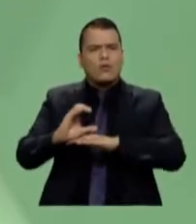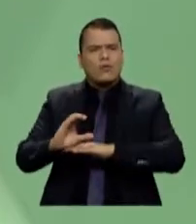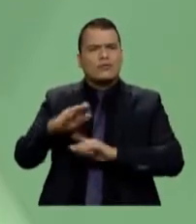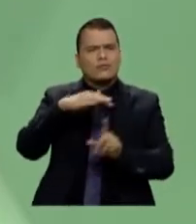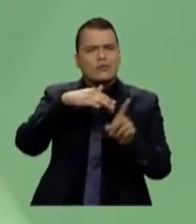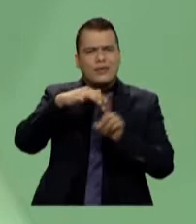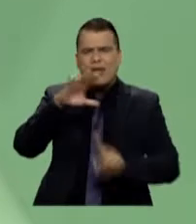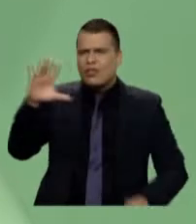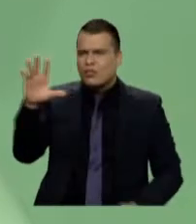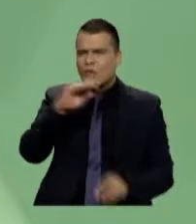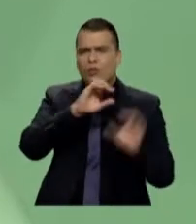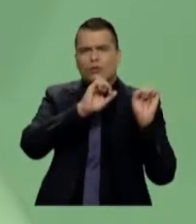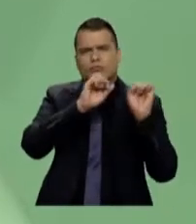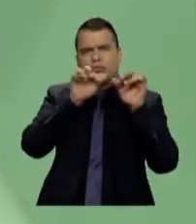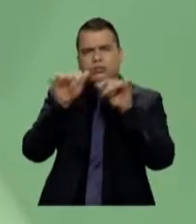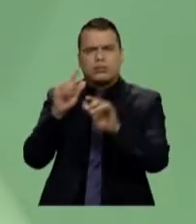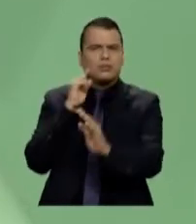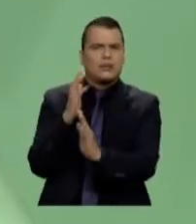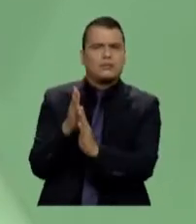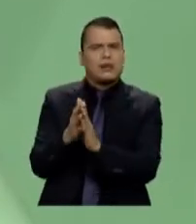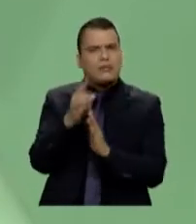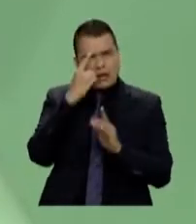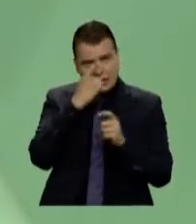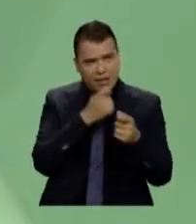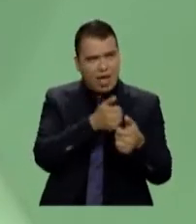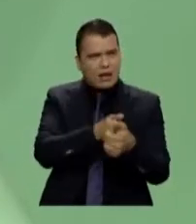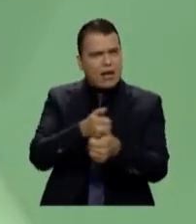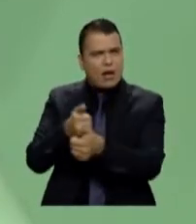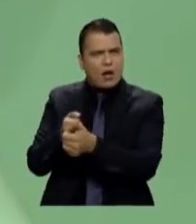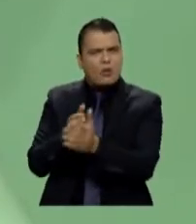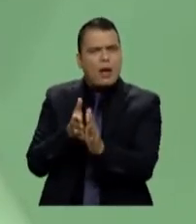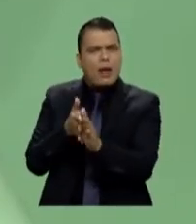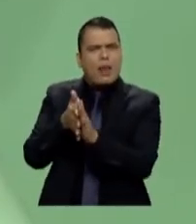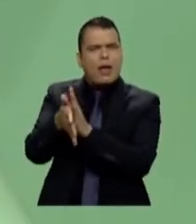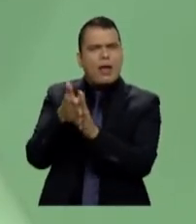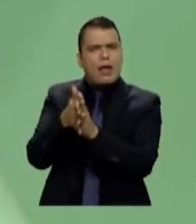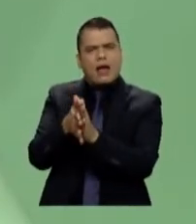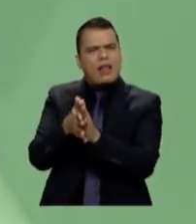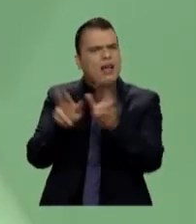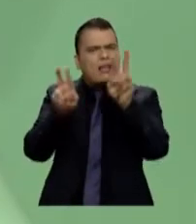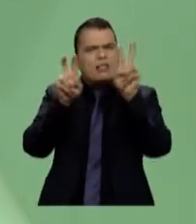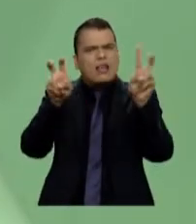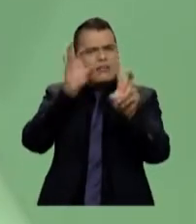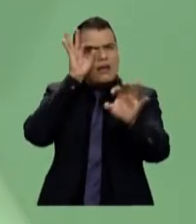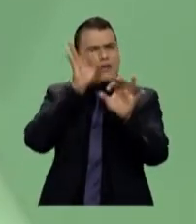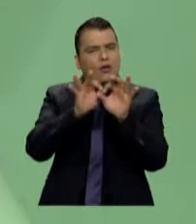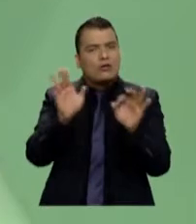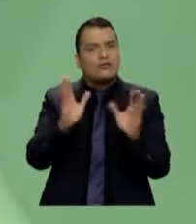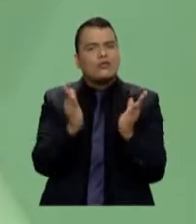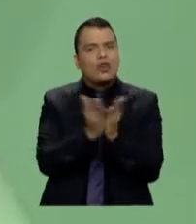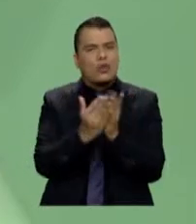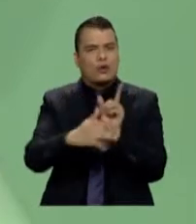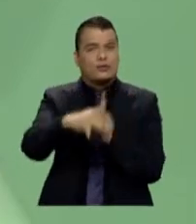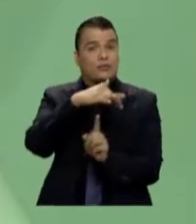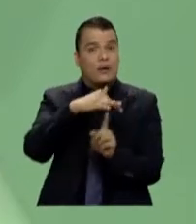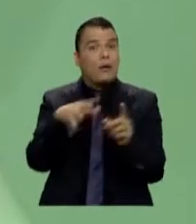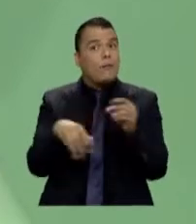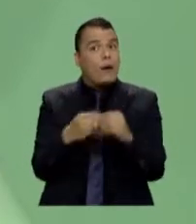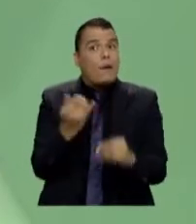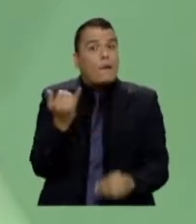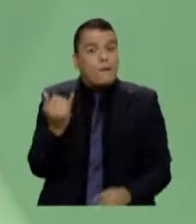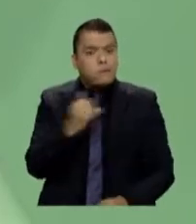todo el país se unen para presentar lo mejor de sus estrategias de educación ambiental y va a contar con la participación además de